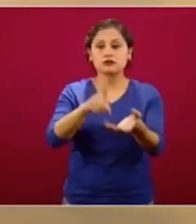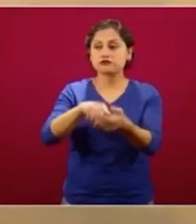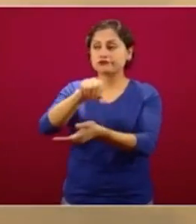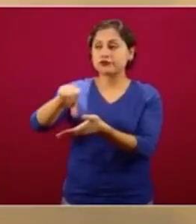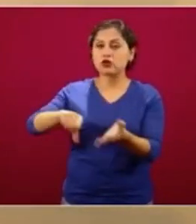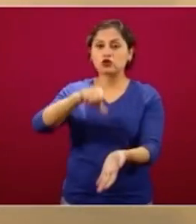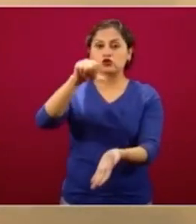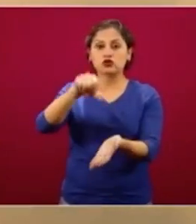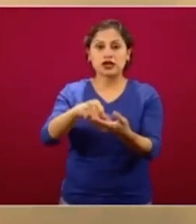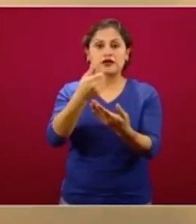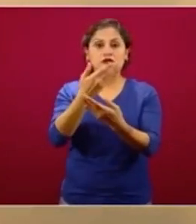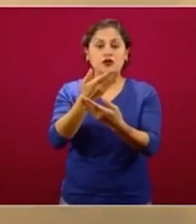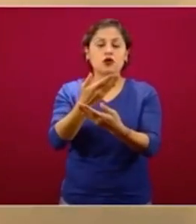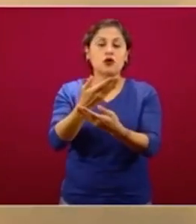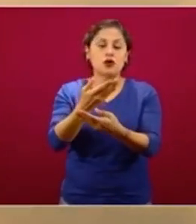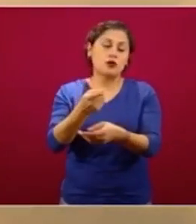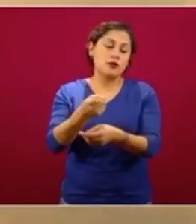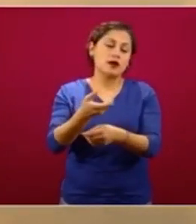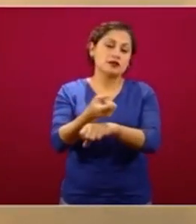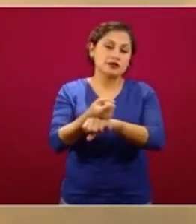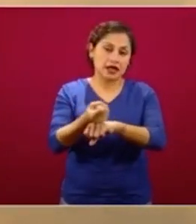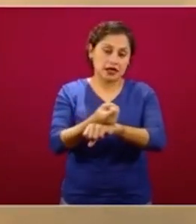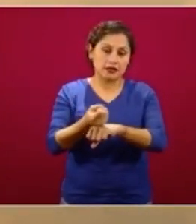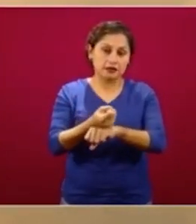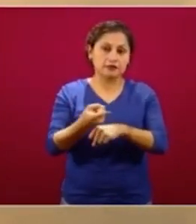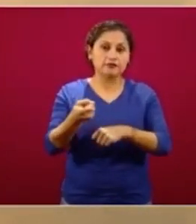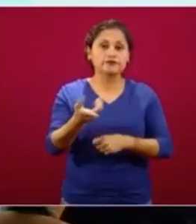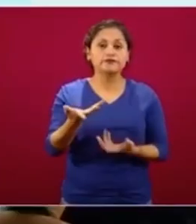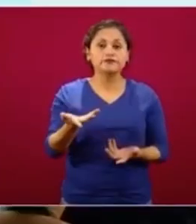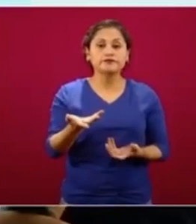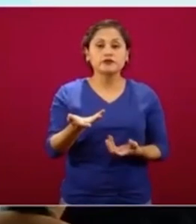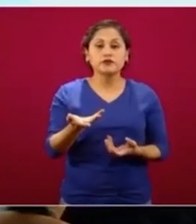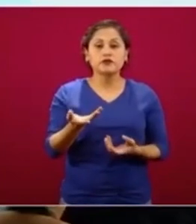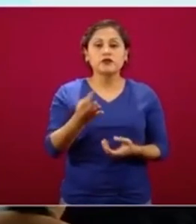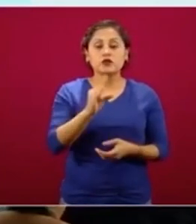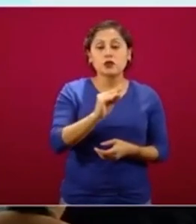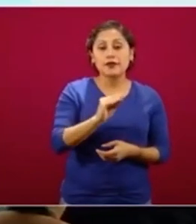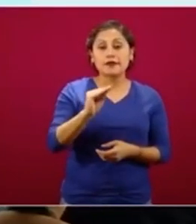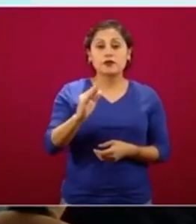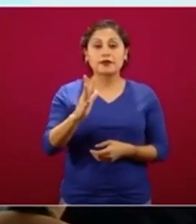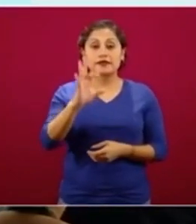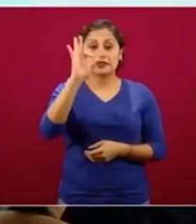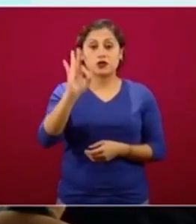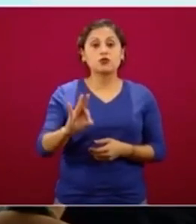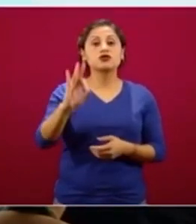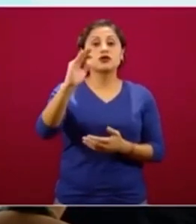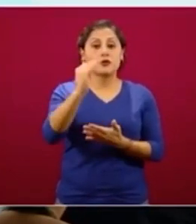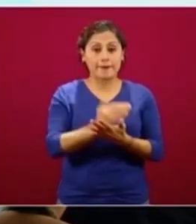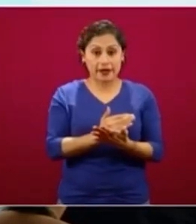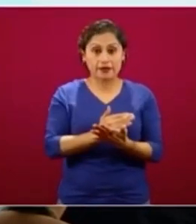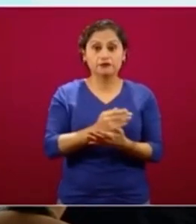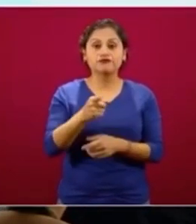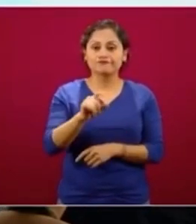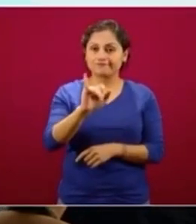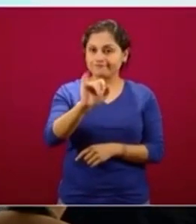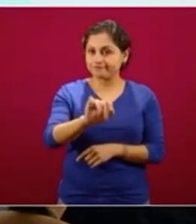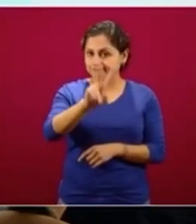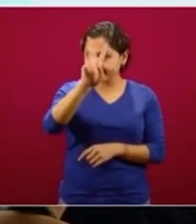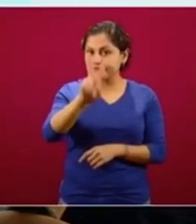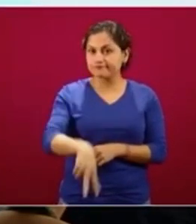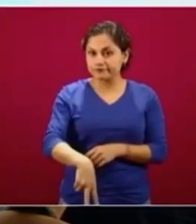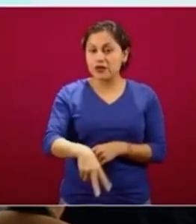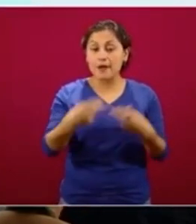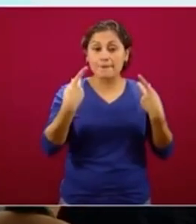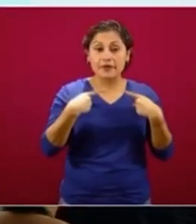donde el flujo de donantes está disminuido entre el 90 y el 95 por ciento. Es cierto, hay disminución de